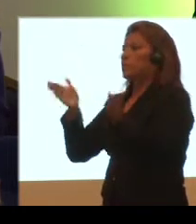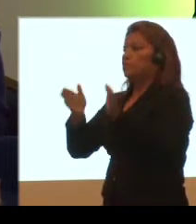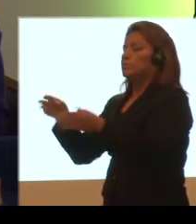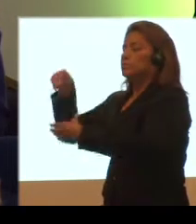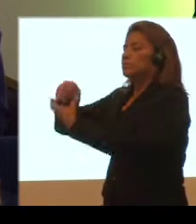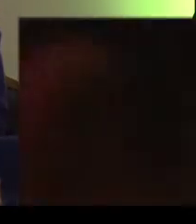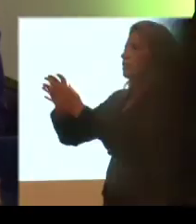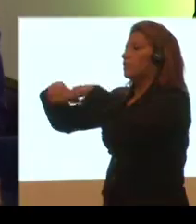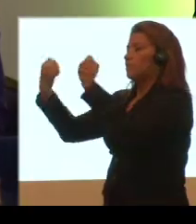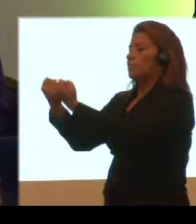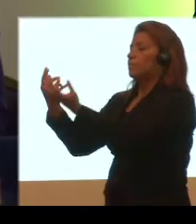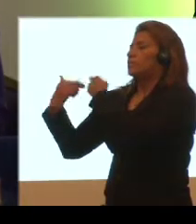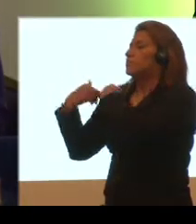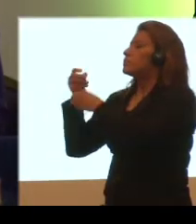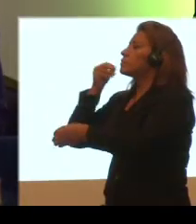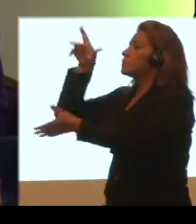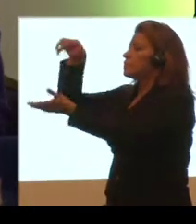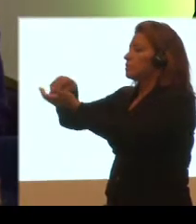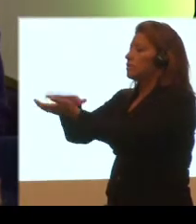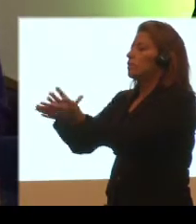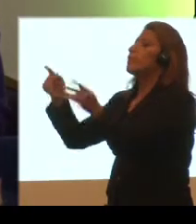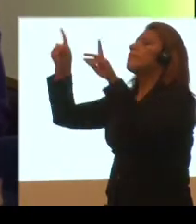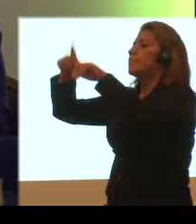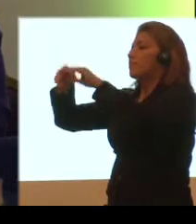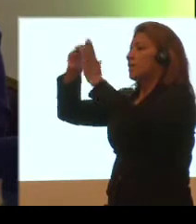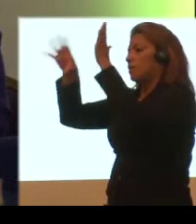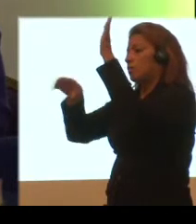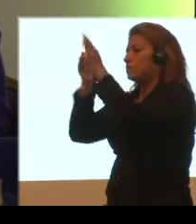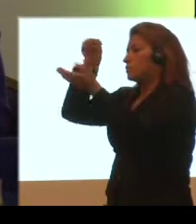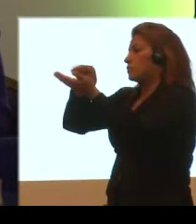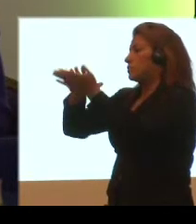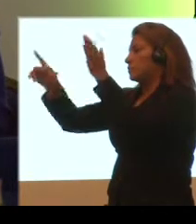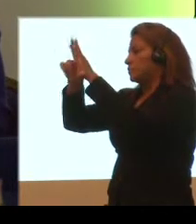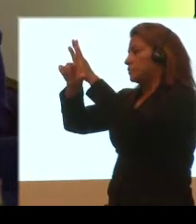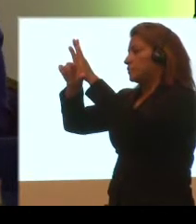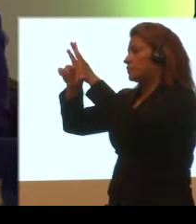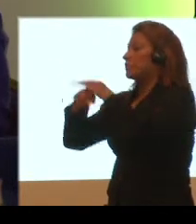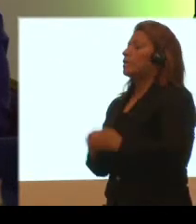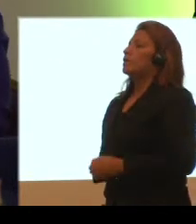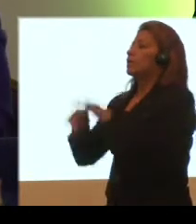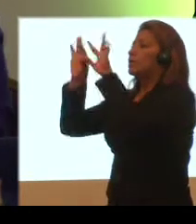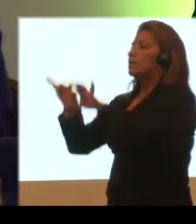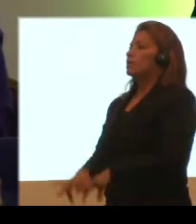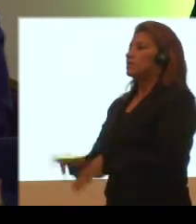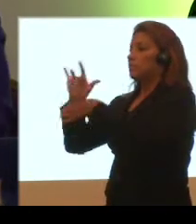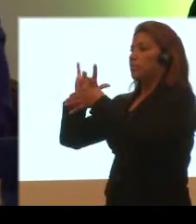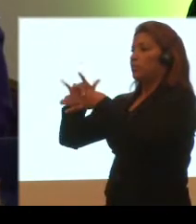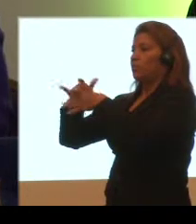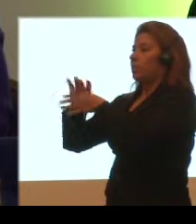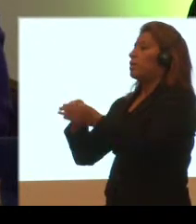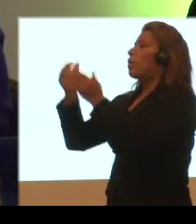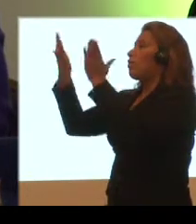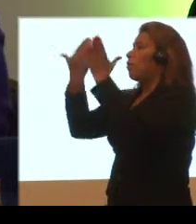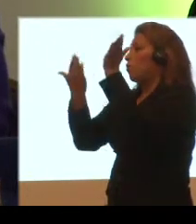por el organismo nacional responsable de acuerdo con la Constitución de la Ley. La Secretaría de Gestión de Riesgos cuenta con